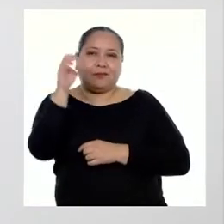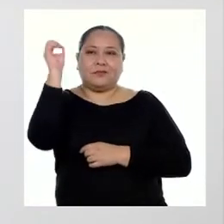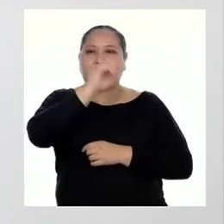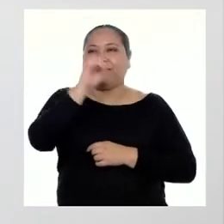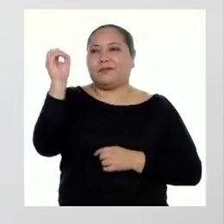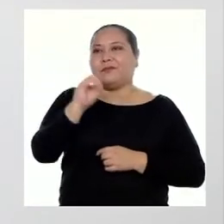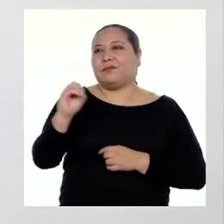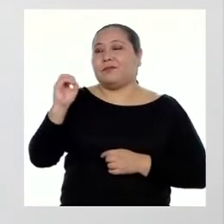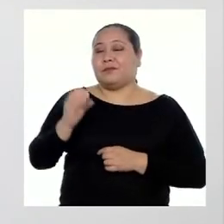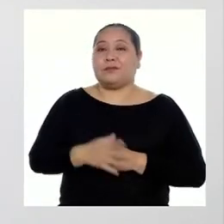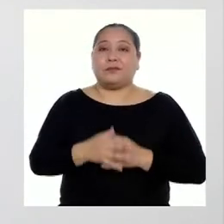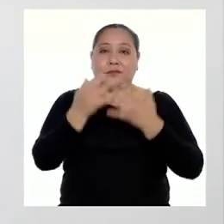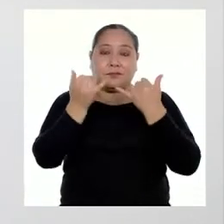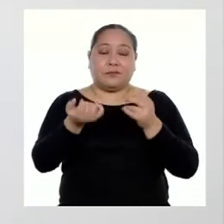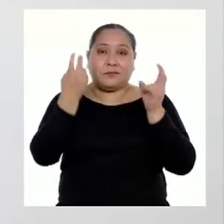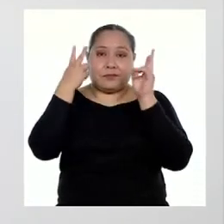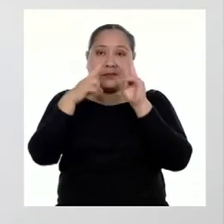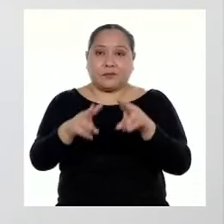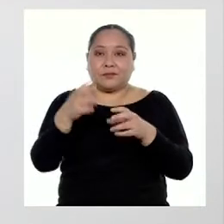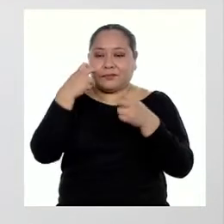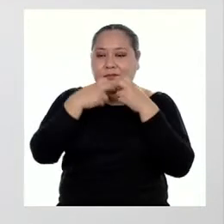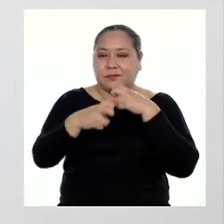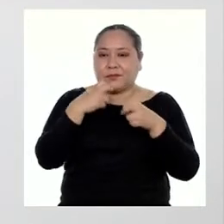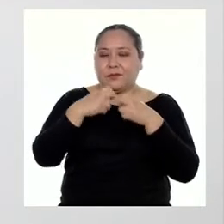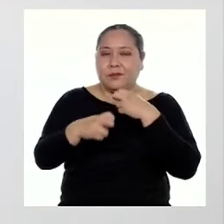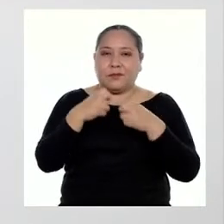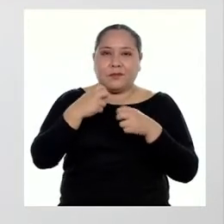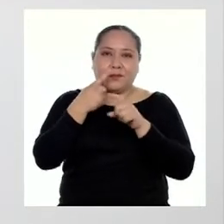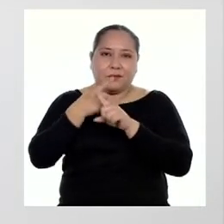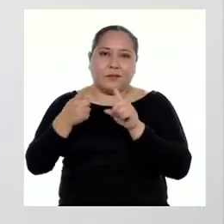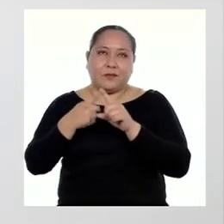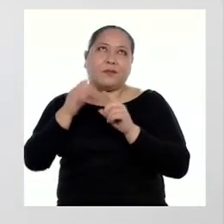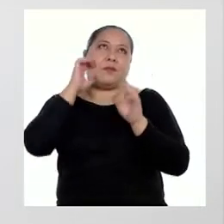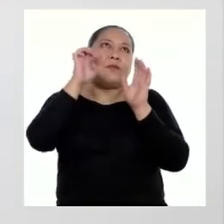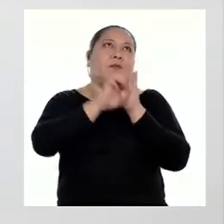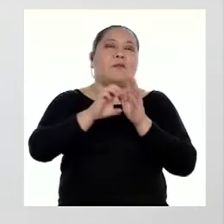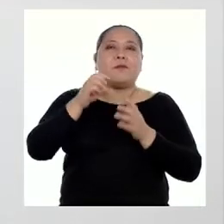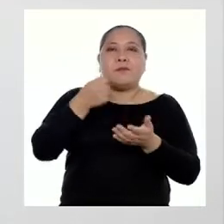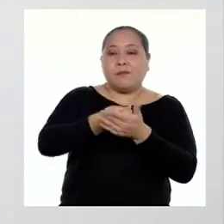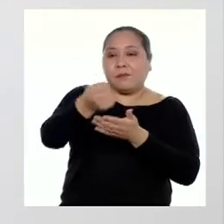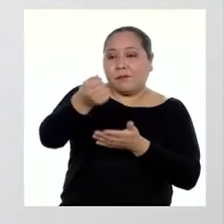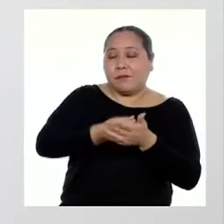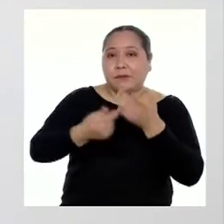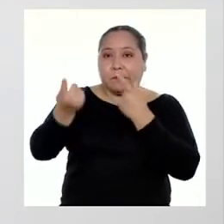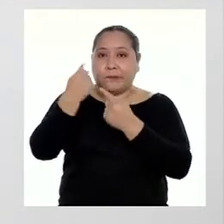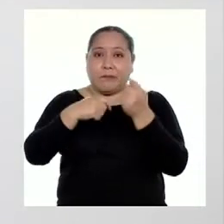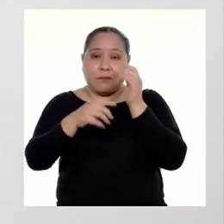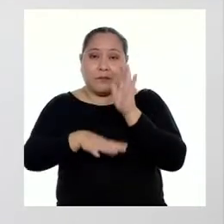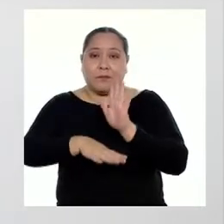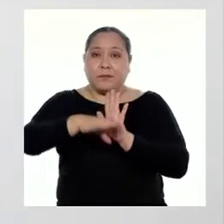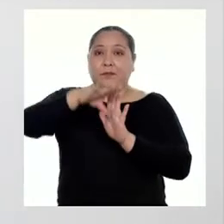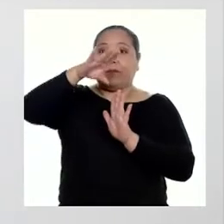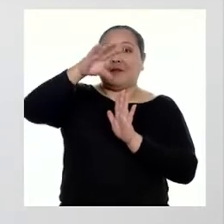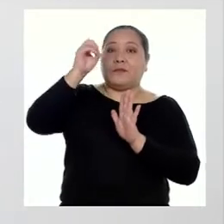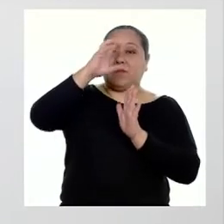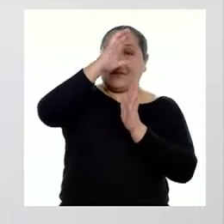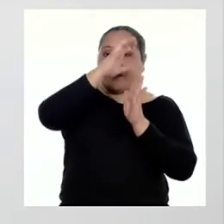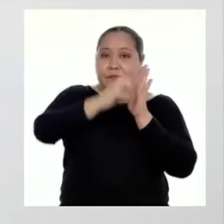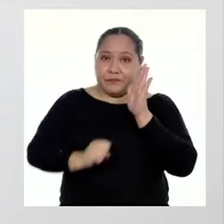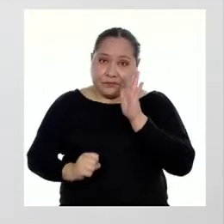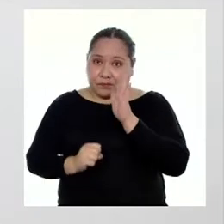porcentajes. Hoy veremos problemas en contextos como compras, ventas, aumentos y descuentos